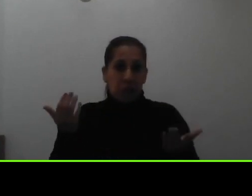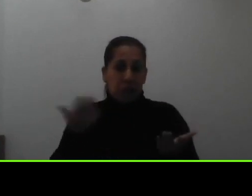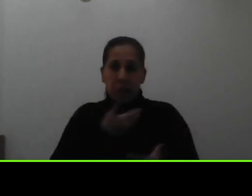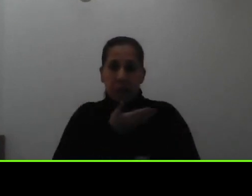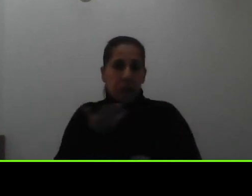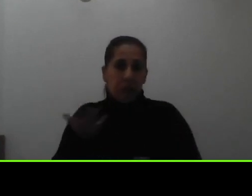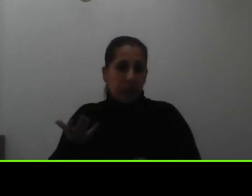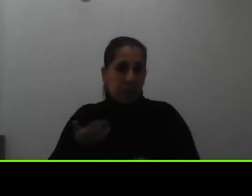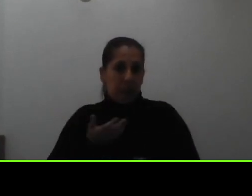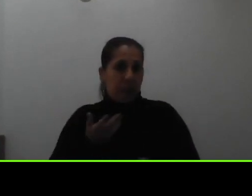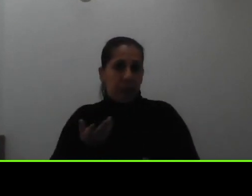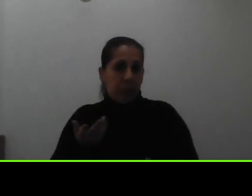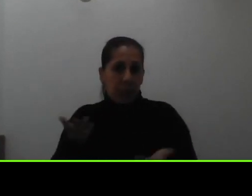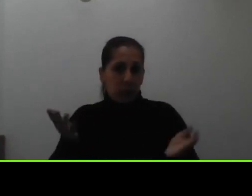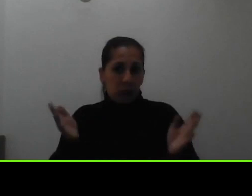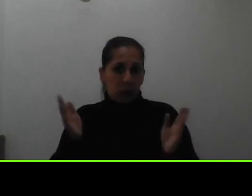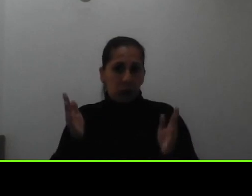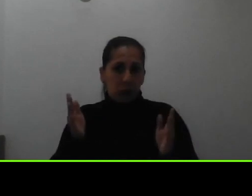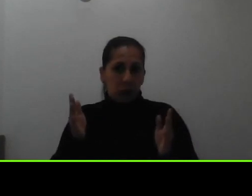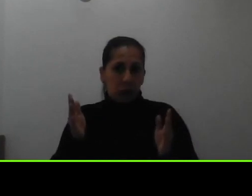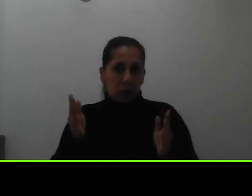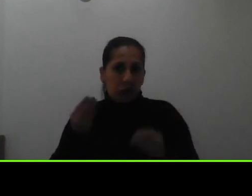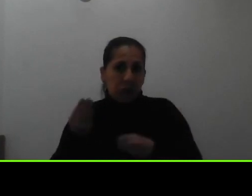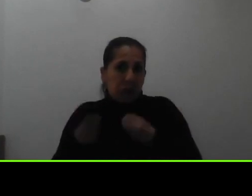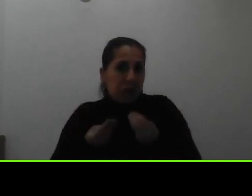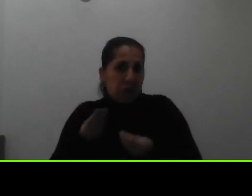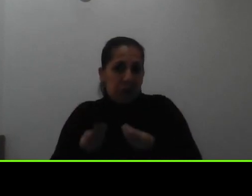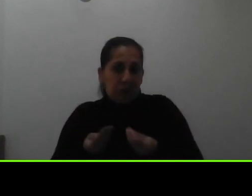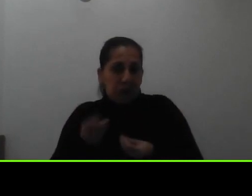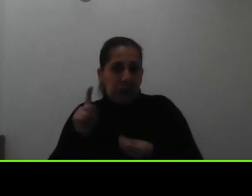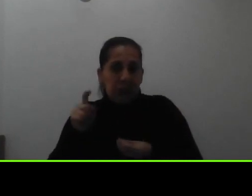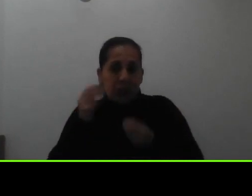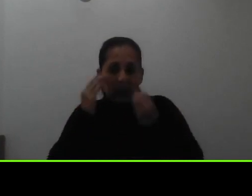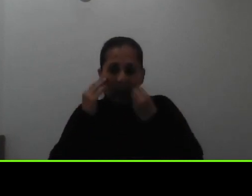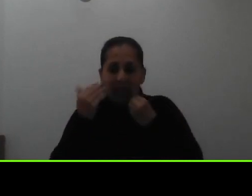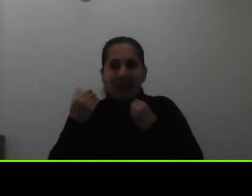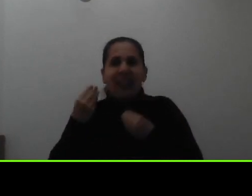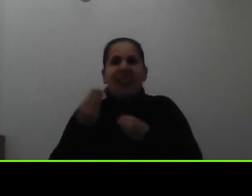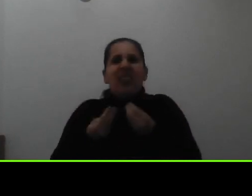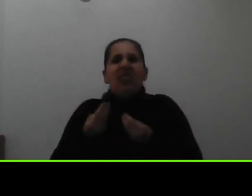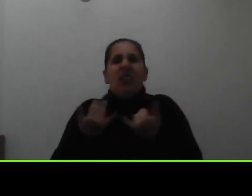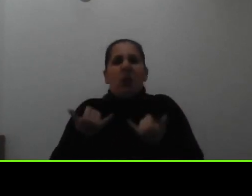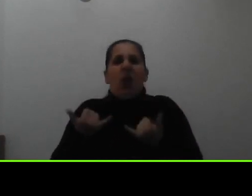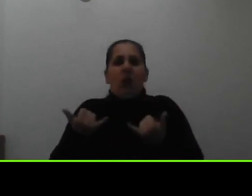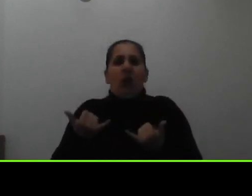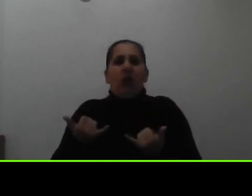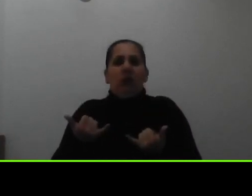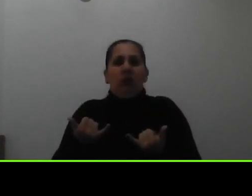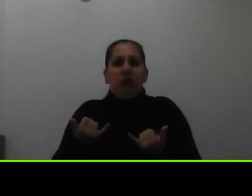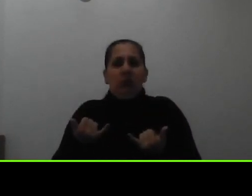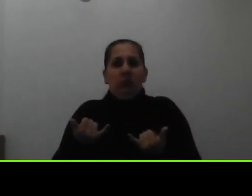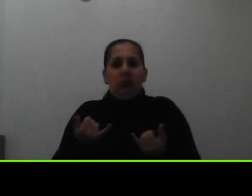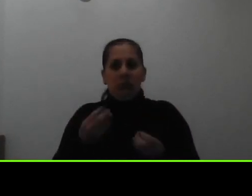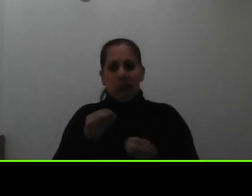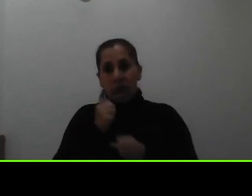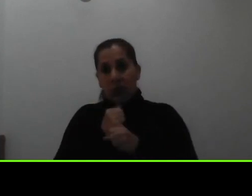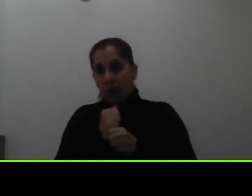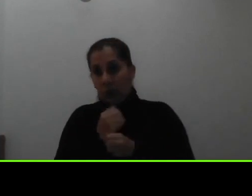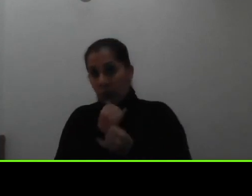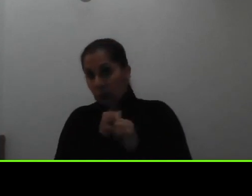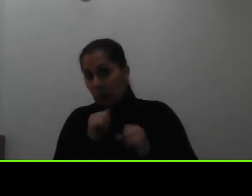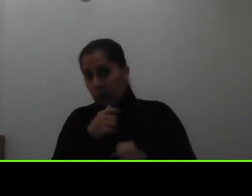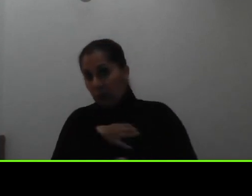corresponde es saber qué está haciendo la persona que fue despedida hace tres años hoy si está trabajando por cuenta propia